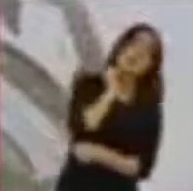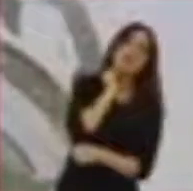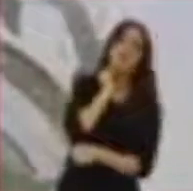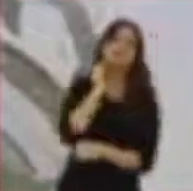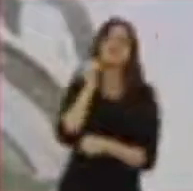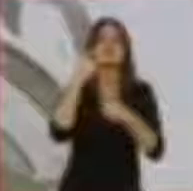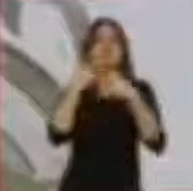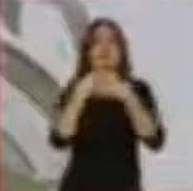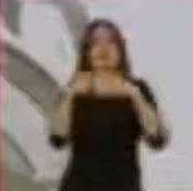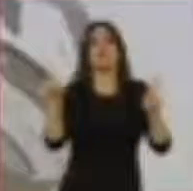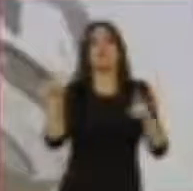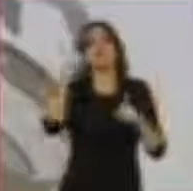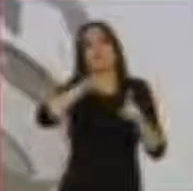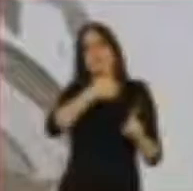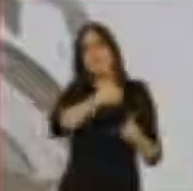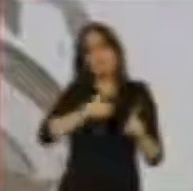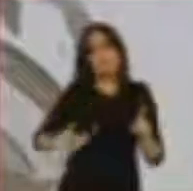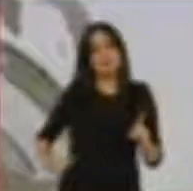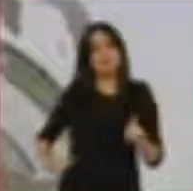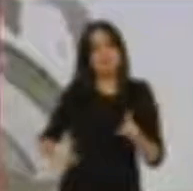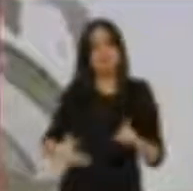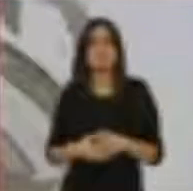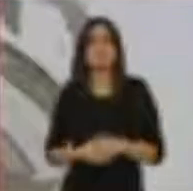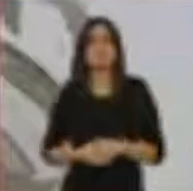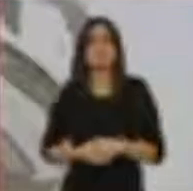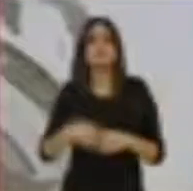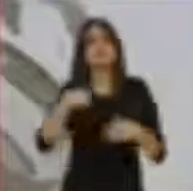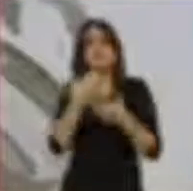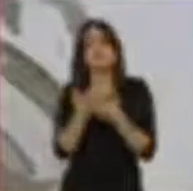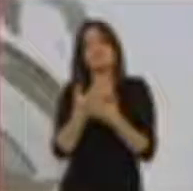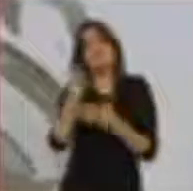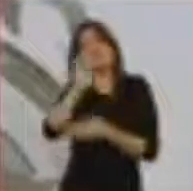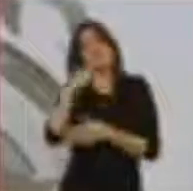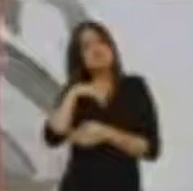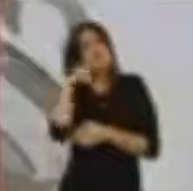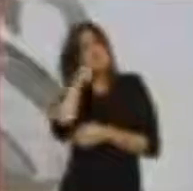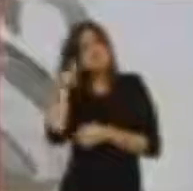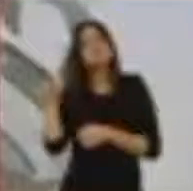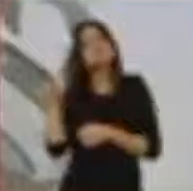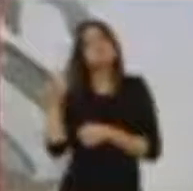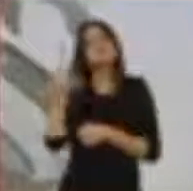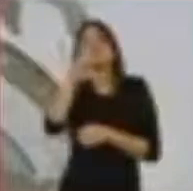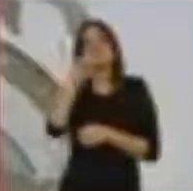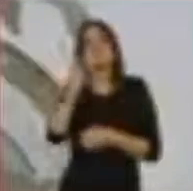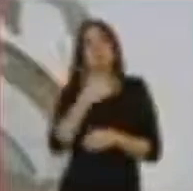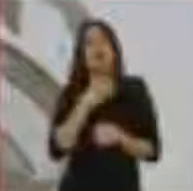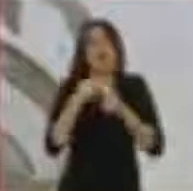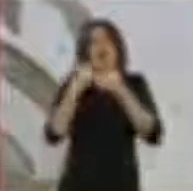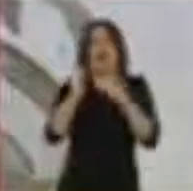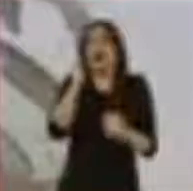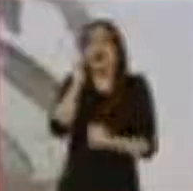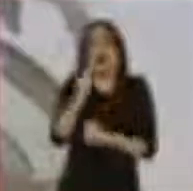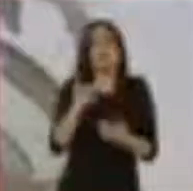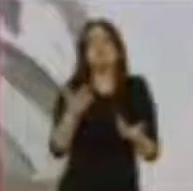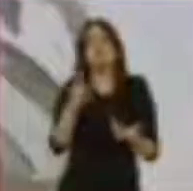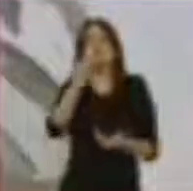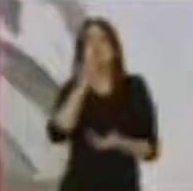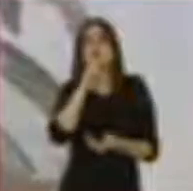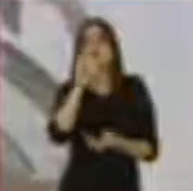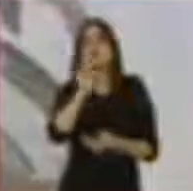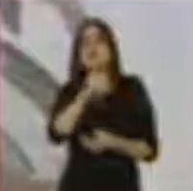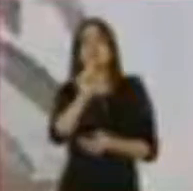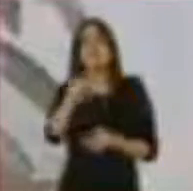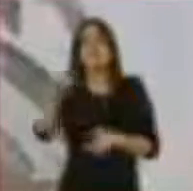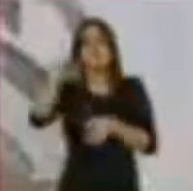a diferencia de los ejecutivos pues uno esperaría que haya un fortalecimiento del congreso en general. Claro. Si si